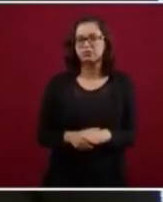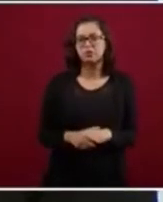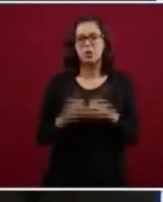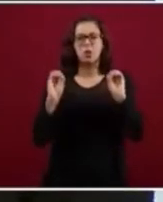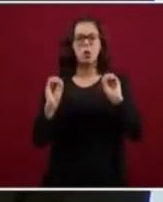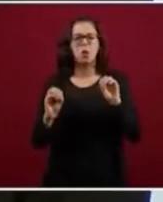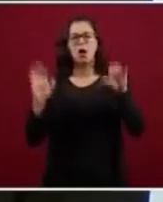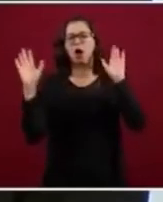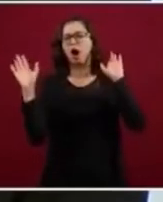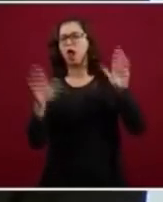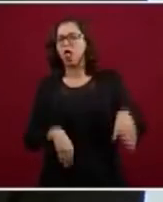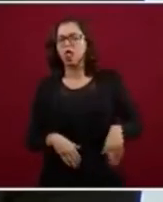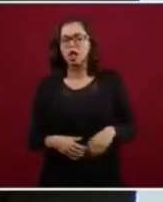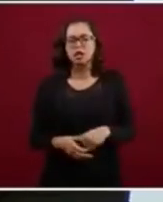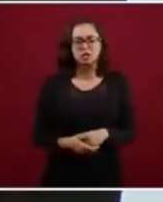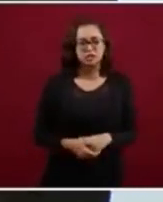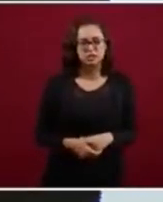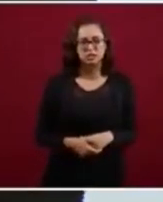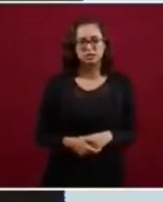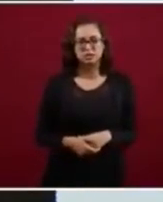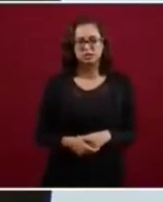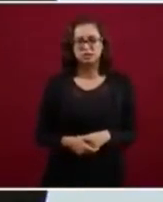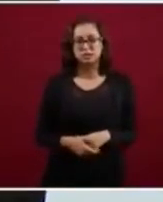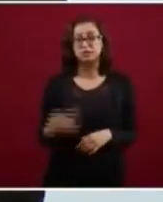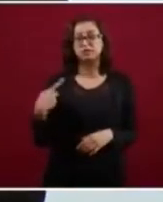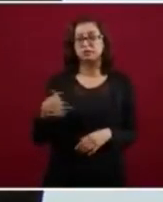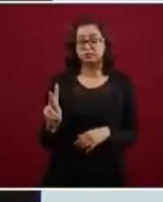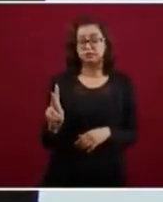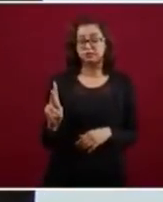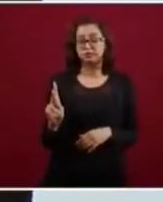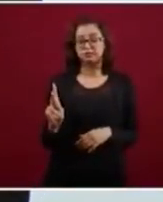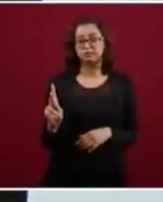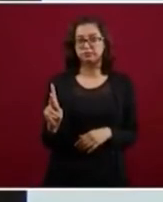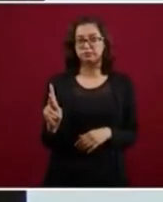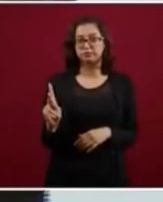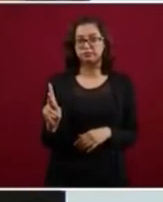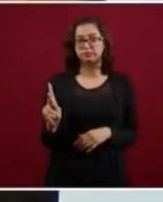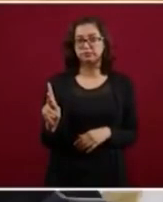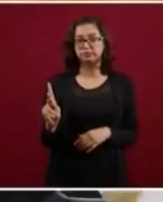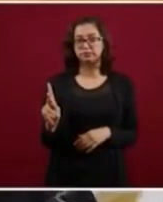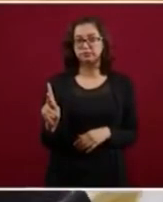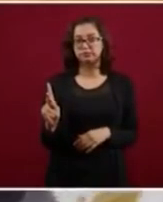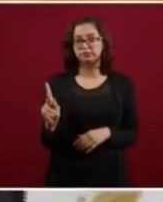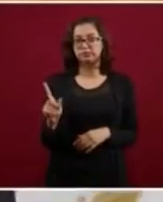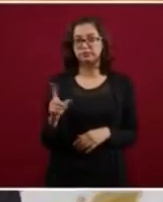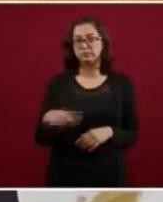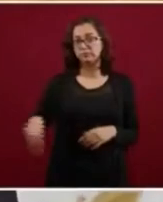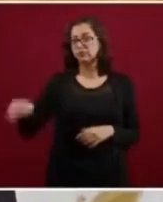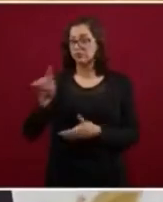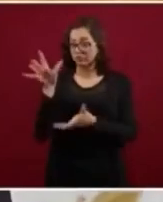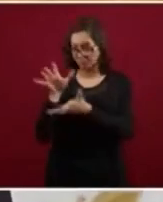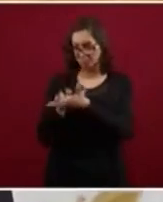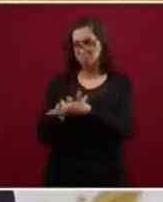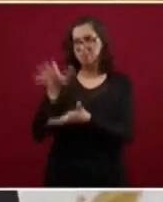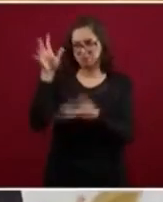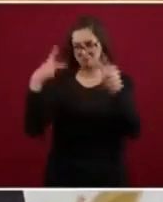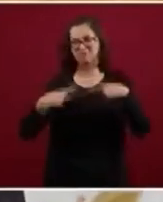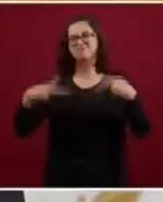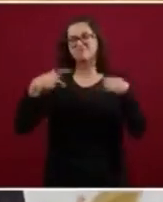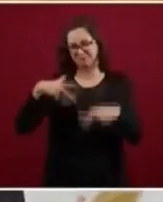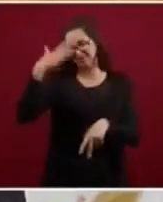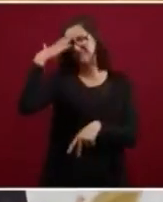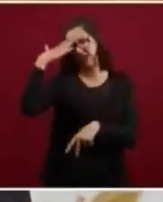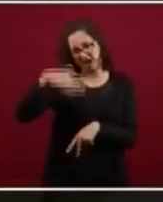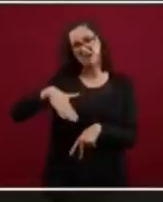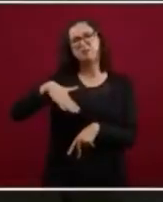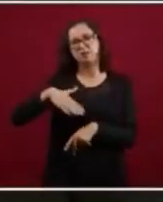importancia, pero la mayoría del pueblo sabe cómo